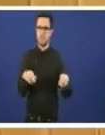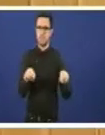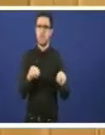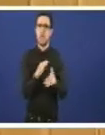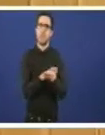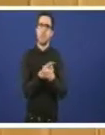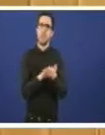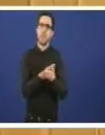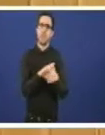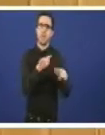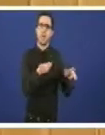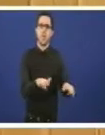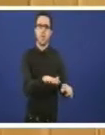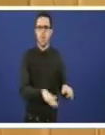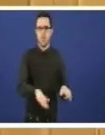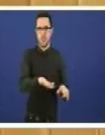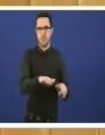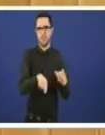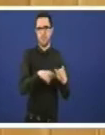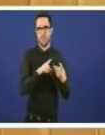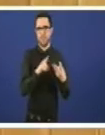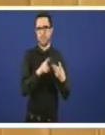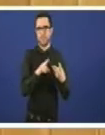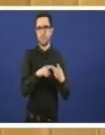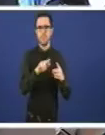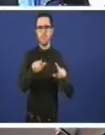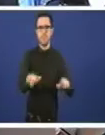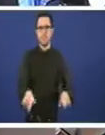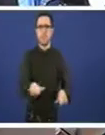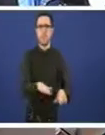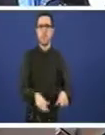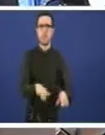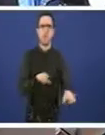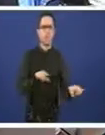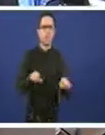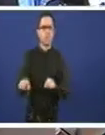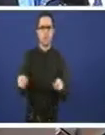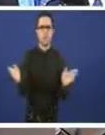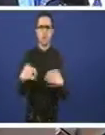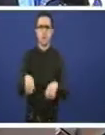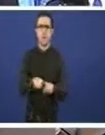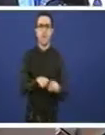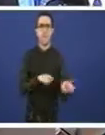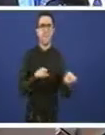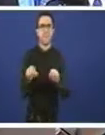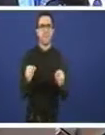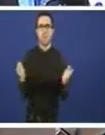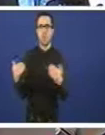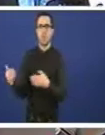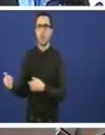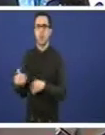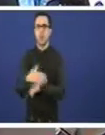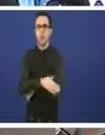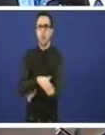a ubicación non está decidida non hai tomada ninguna decisión sobre ninguna ubicación o goberno galego